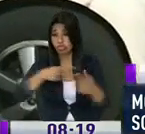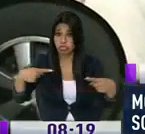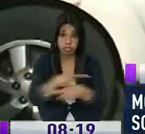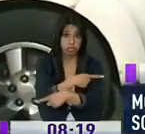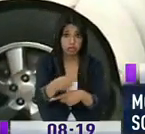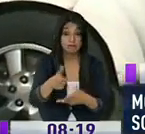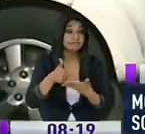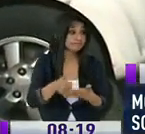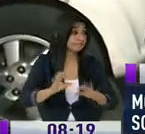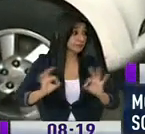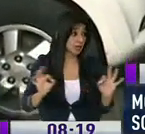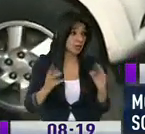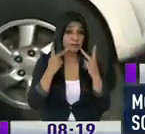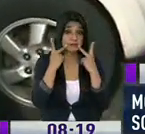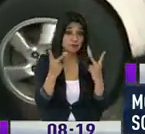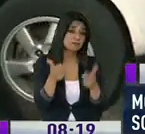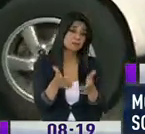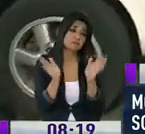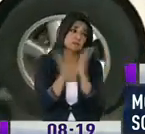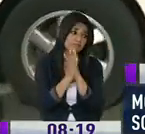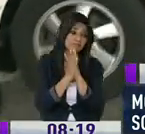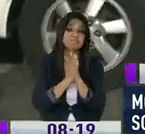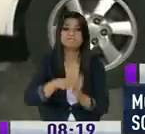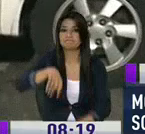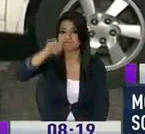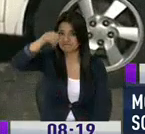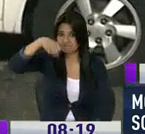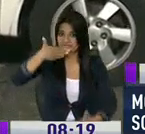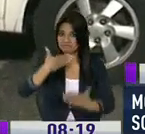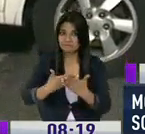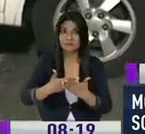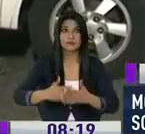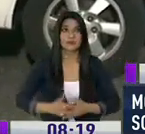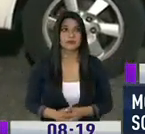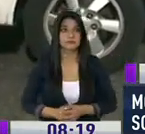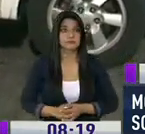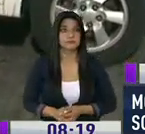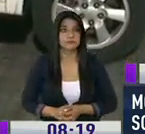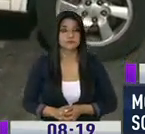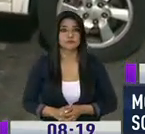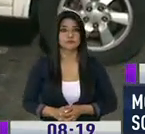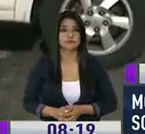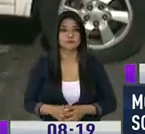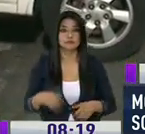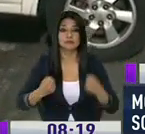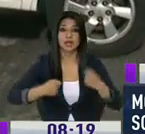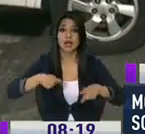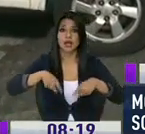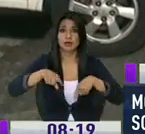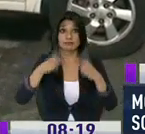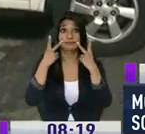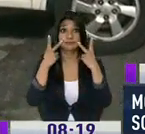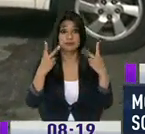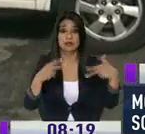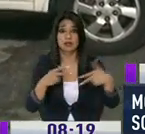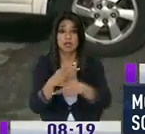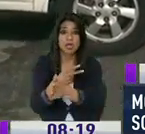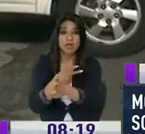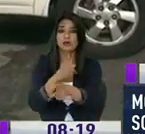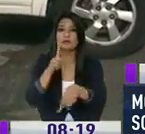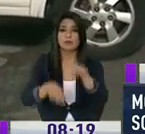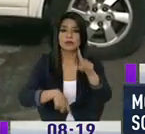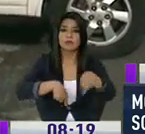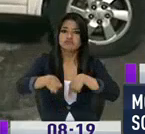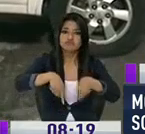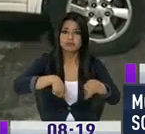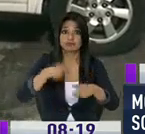apoye. Por favor, le rogaría, niña. Muchísimas gracias, vecino. Hemos visto a varios carros que es verdad que no pueden circular con tranquilidad.